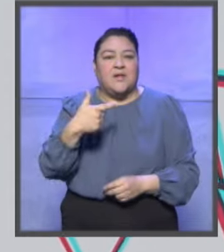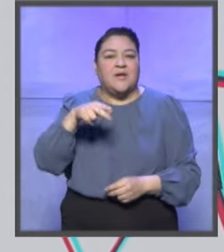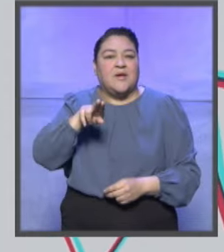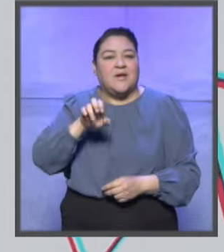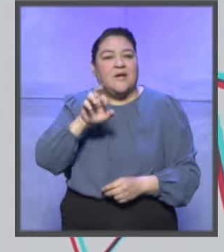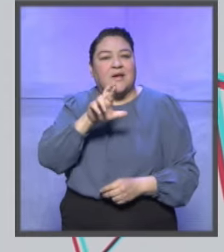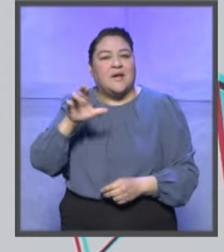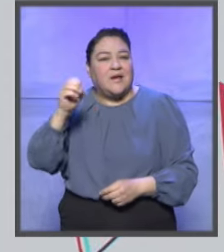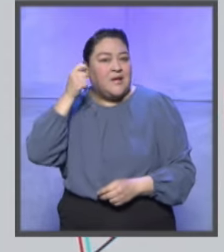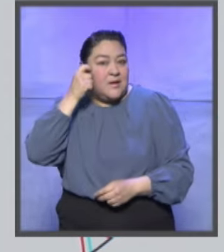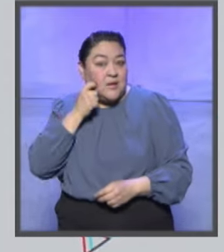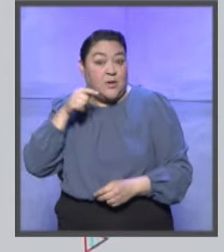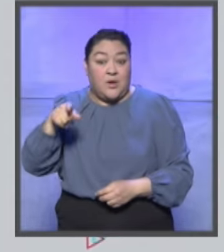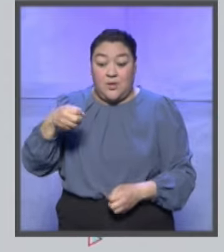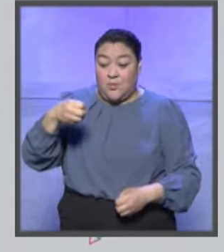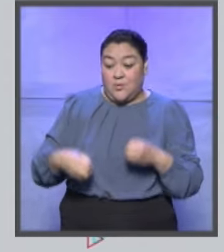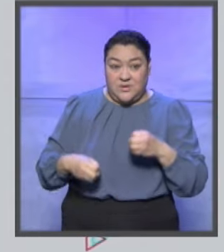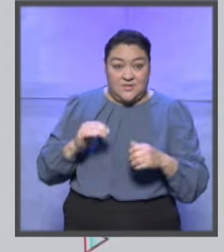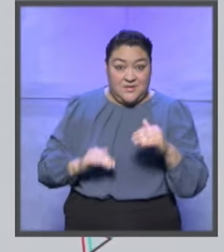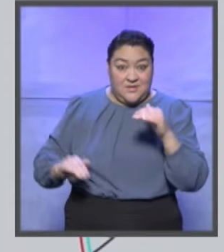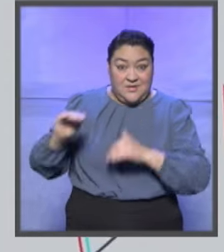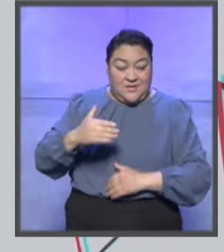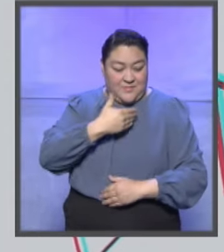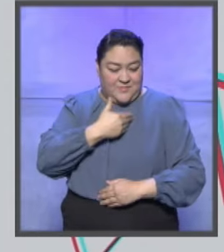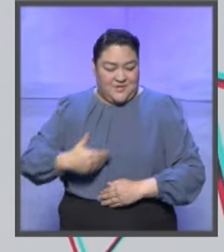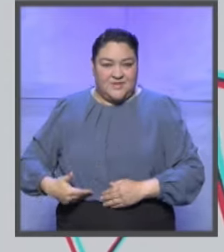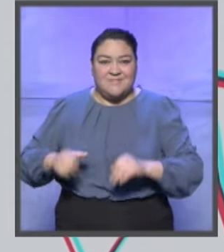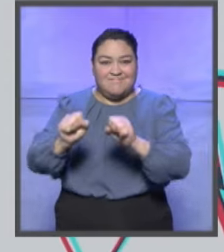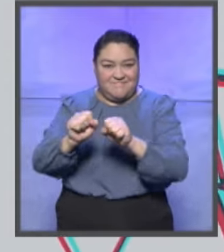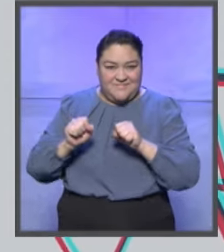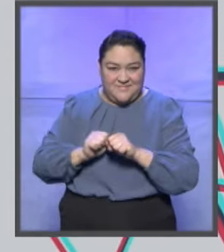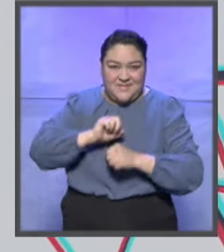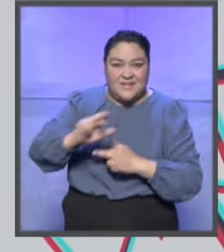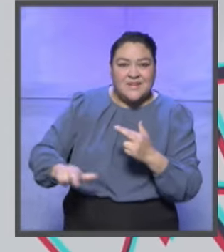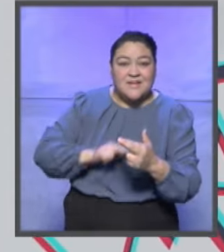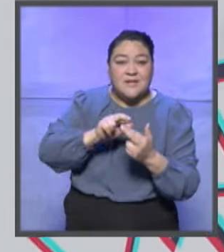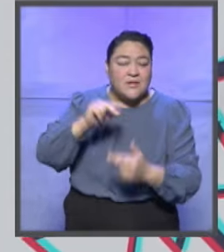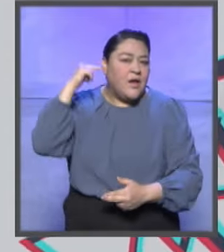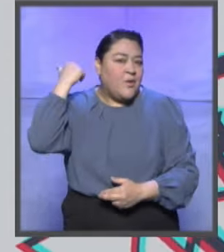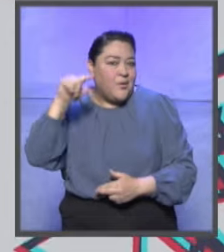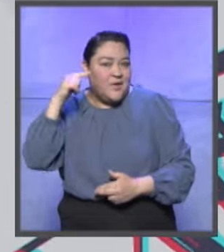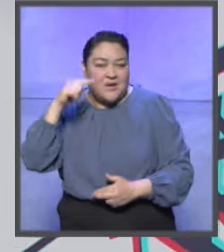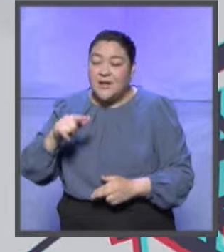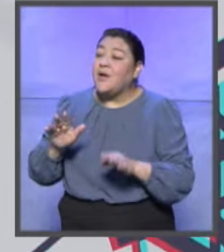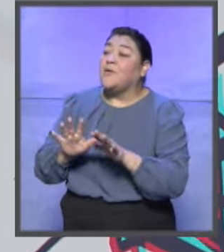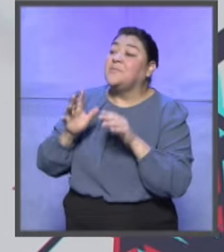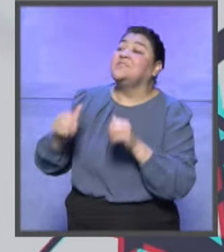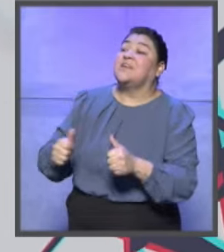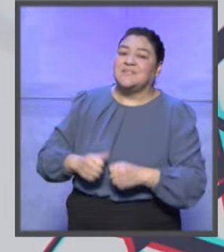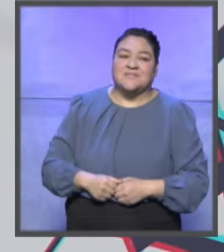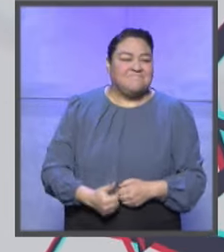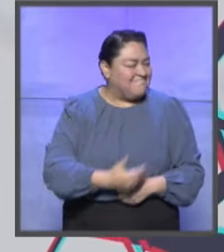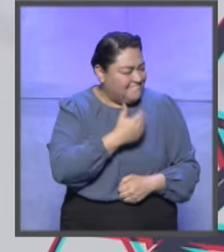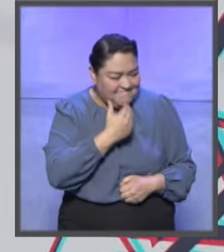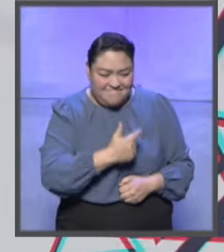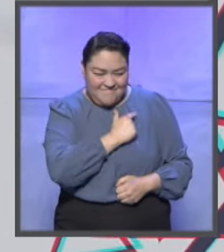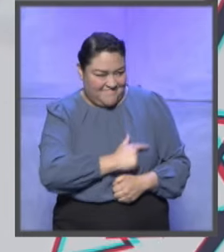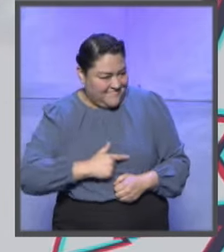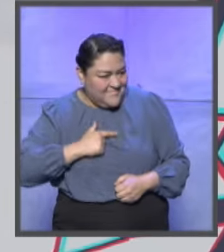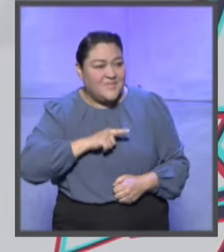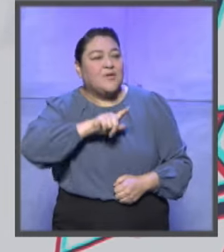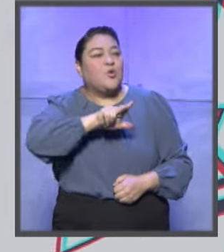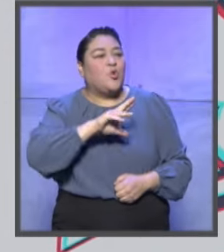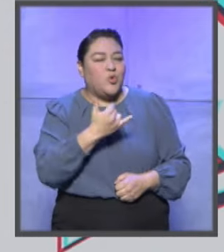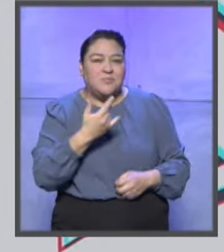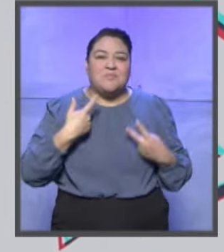Guerrero Olvera, el magistrado presidente de la Sala Regional Guadalajara de este tribunal electoral. ¿Cómo estás, Sergio Arturo? Muy bien, Luciferías, te